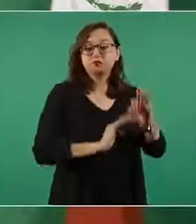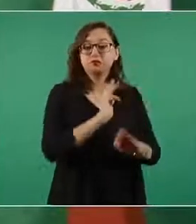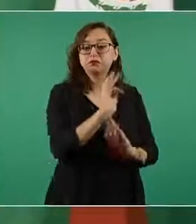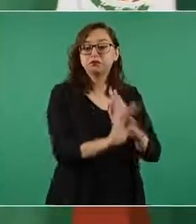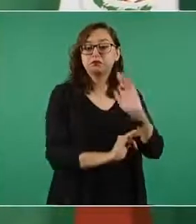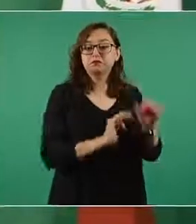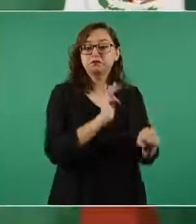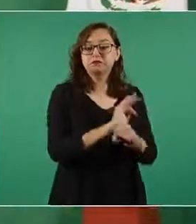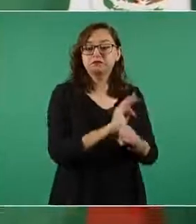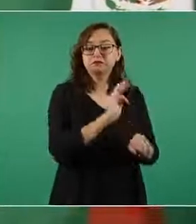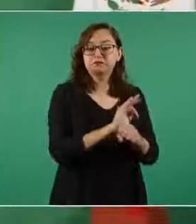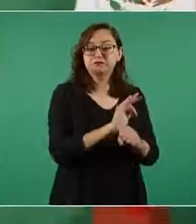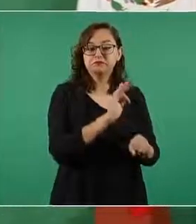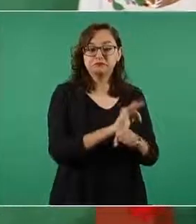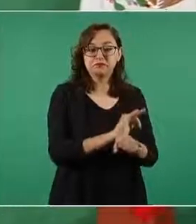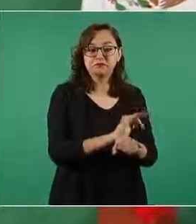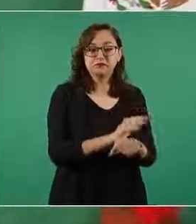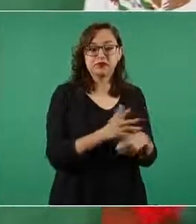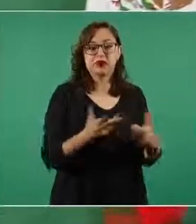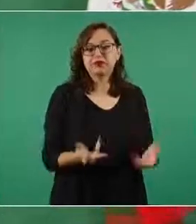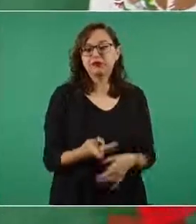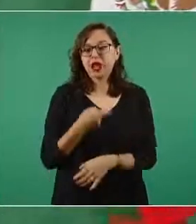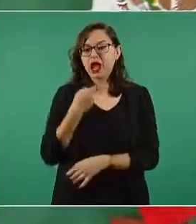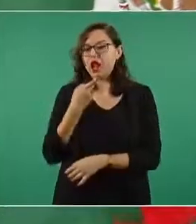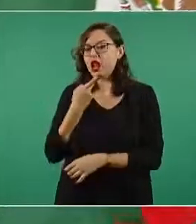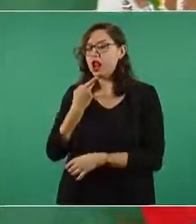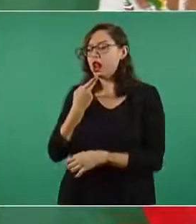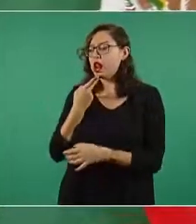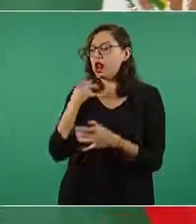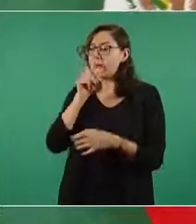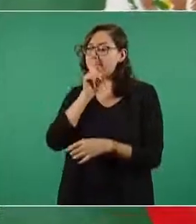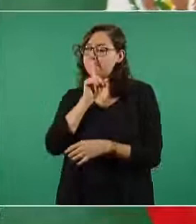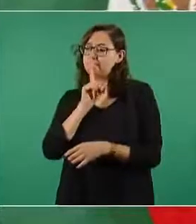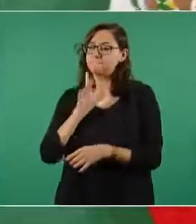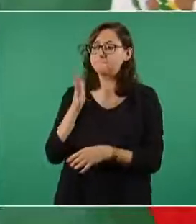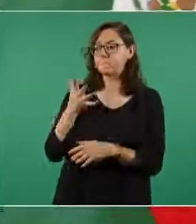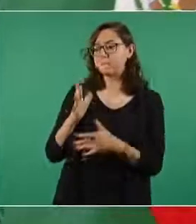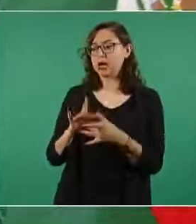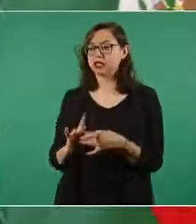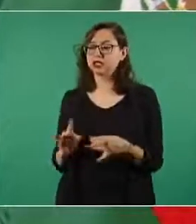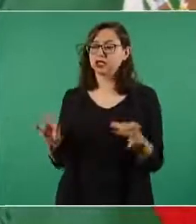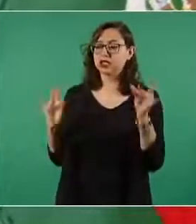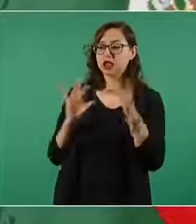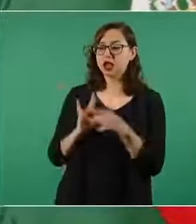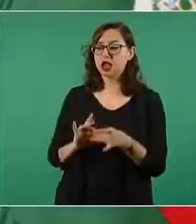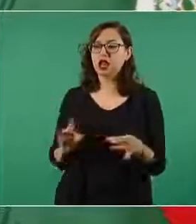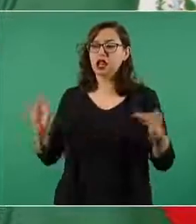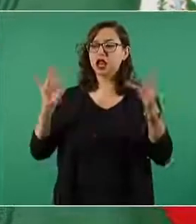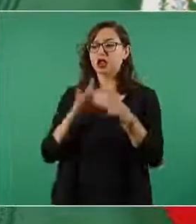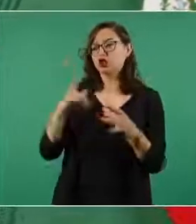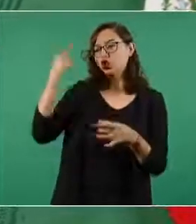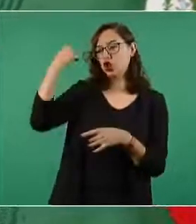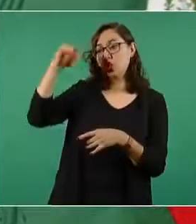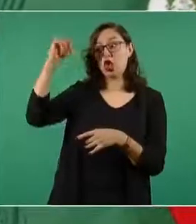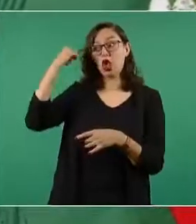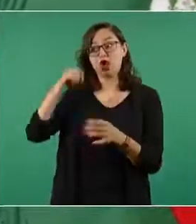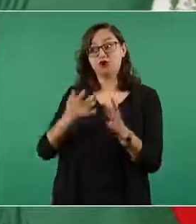convencer con sofismas, con pseudoteorías